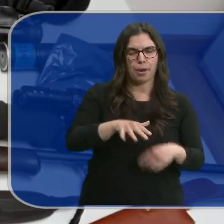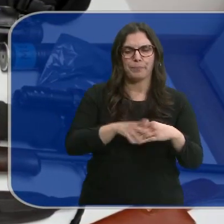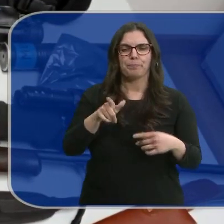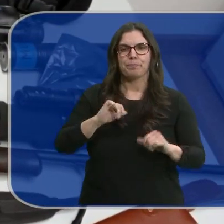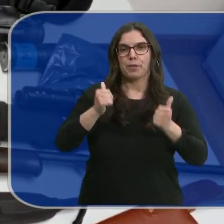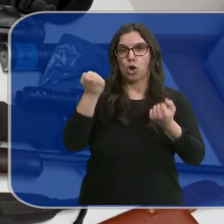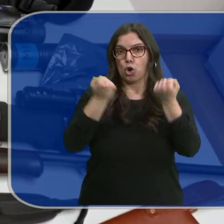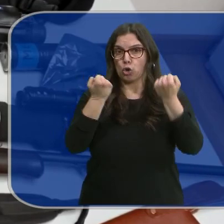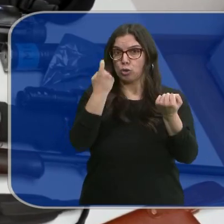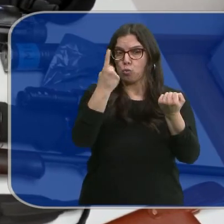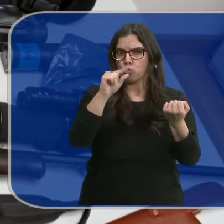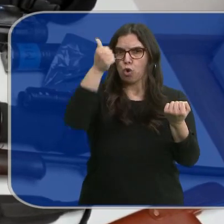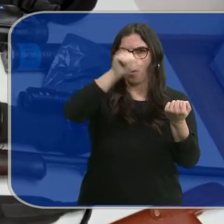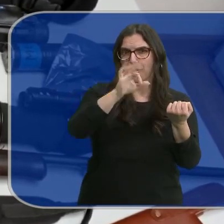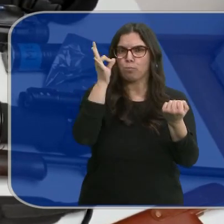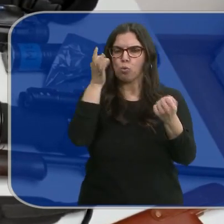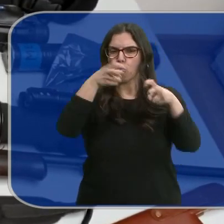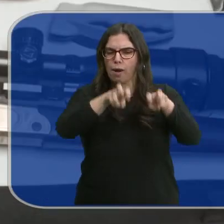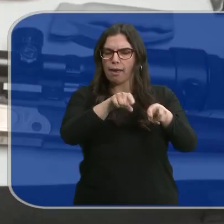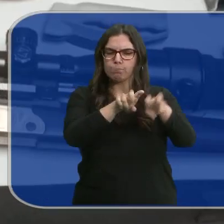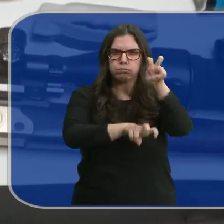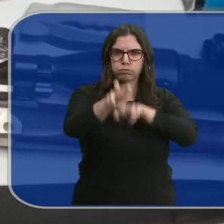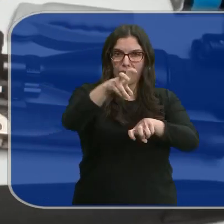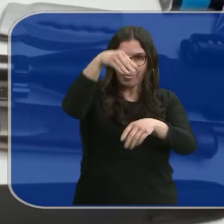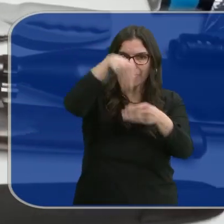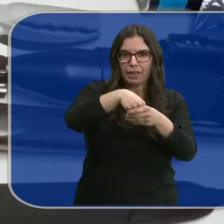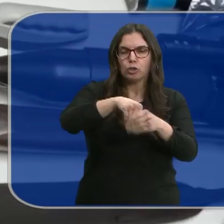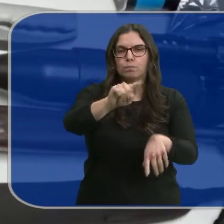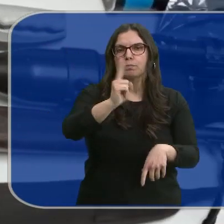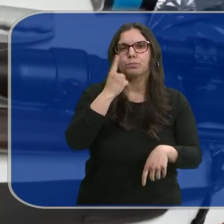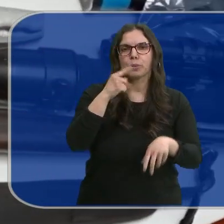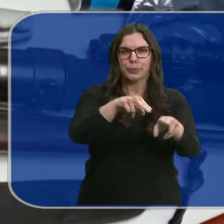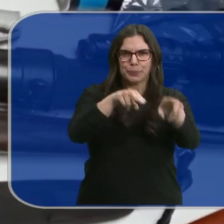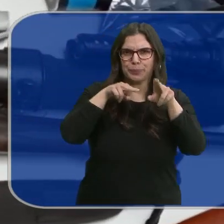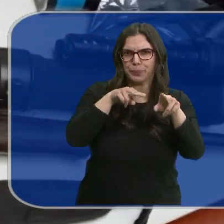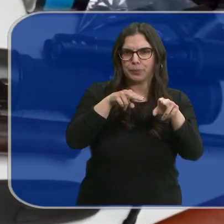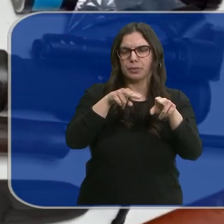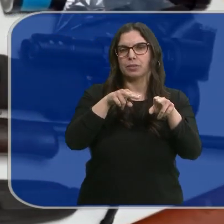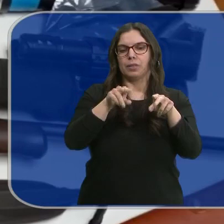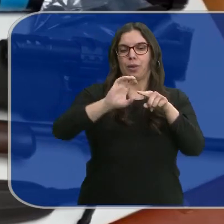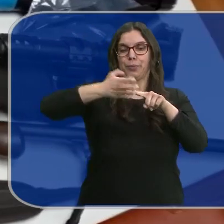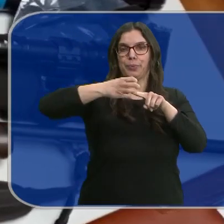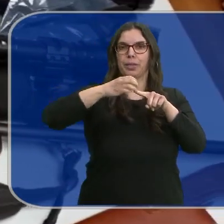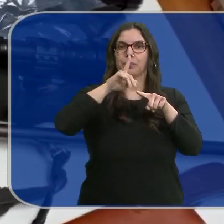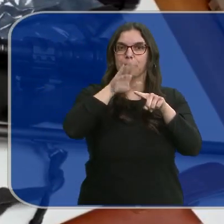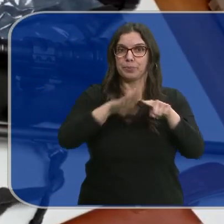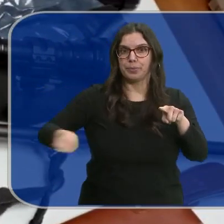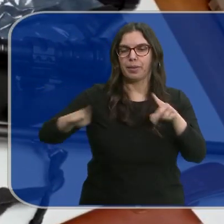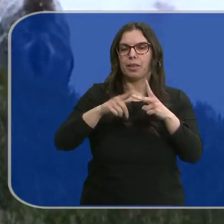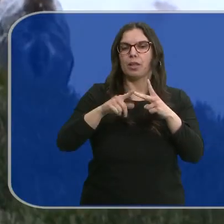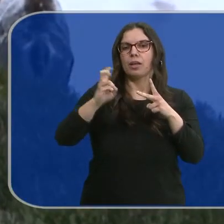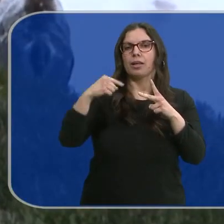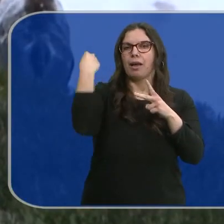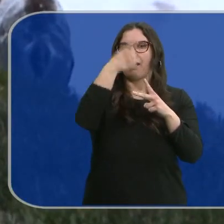Registraron el vehículo de un hombre y una mujer y encontraron en su interior un rifle con silenciador artesanal y una